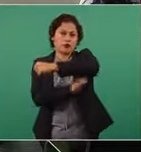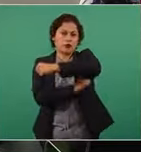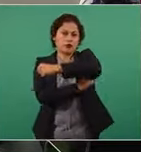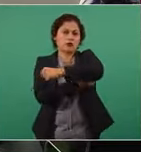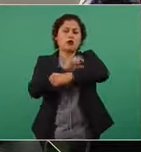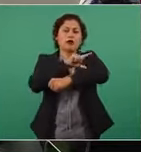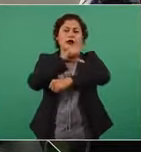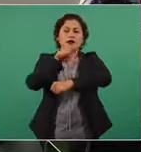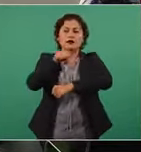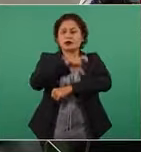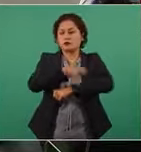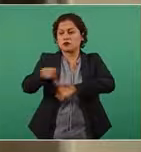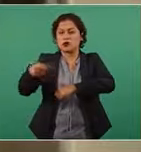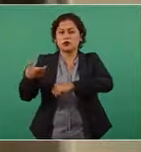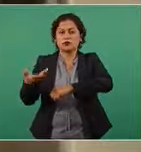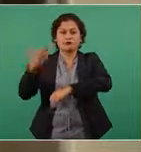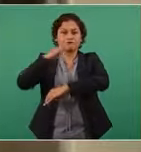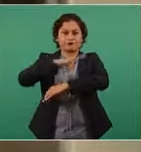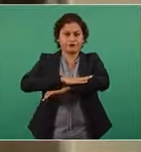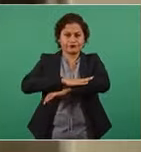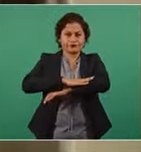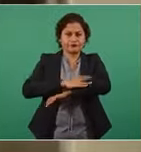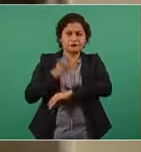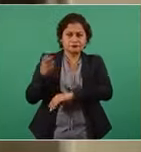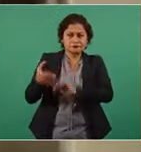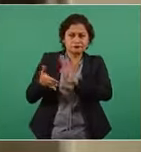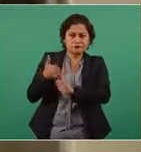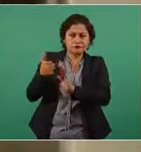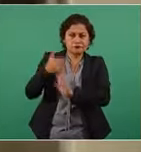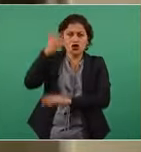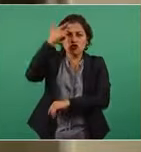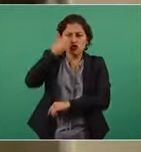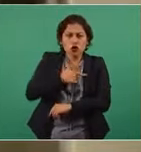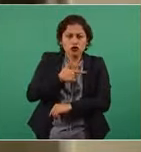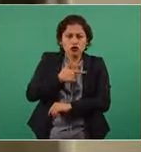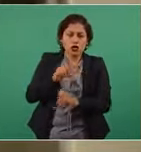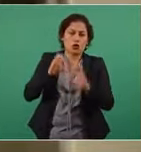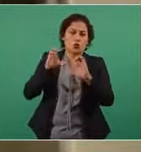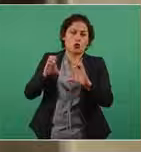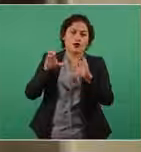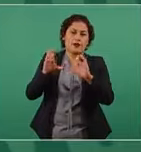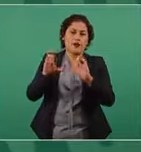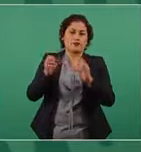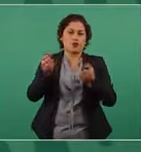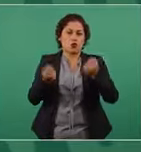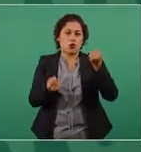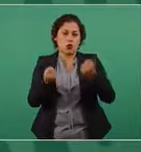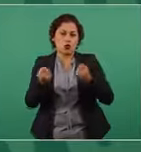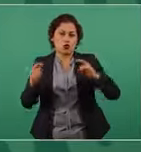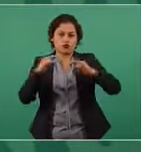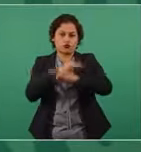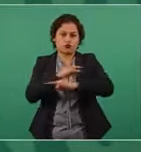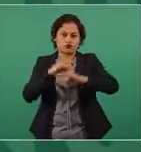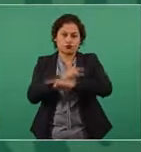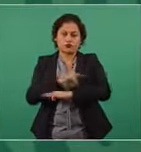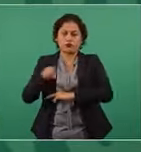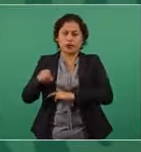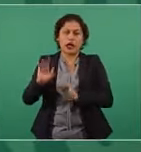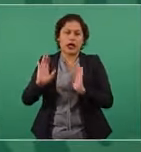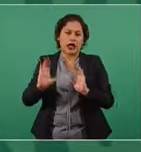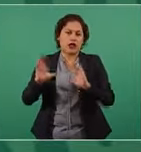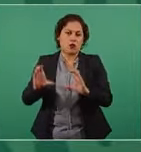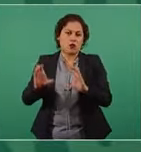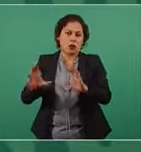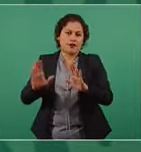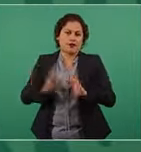noches, no se afecta el tráfico y se hace rápido, que es